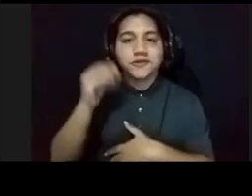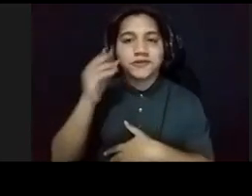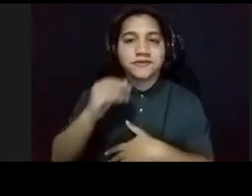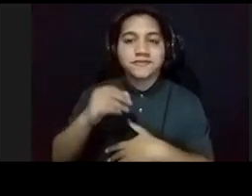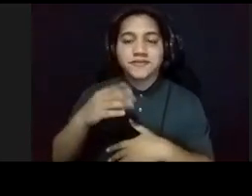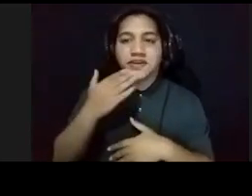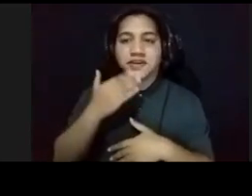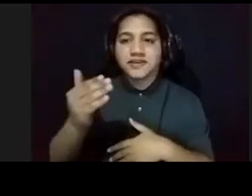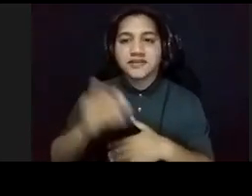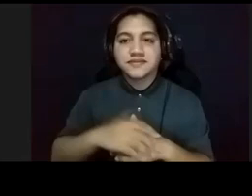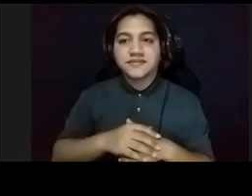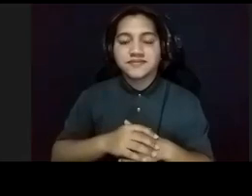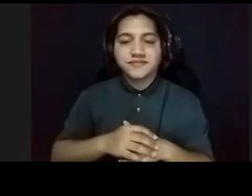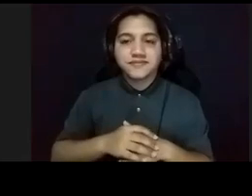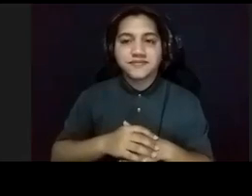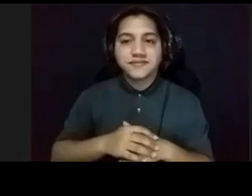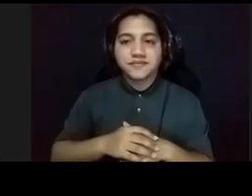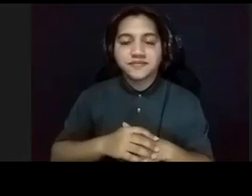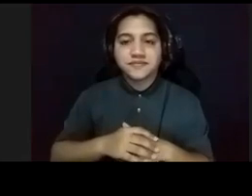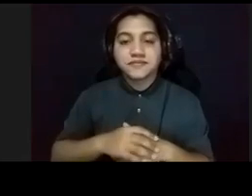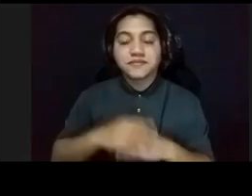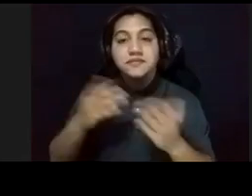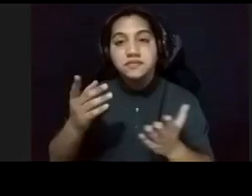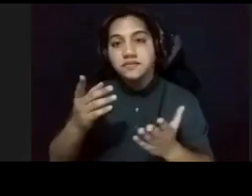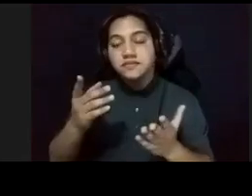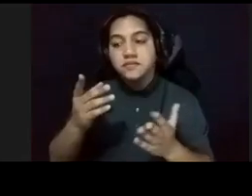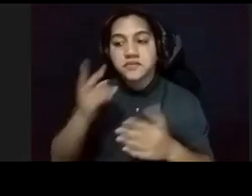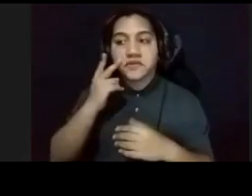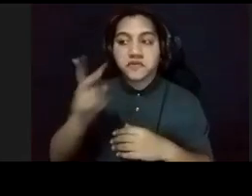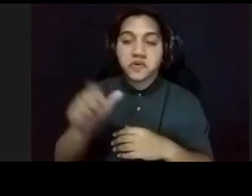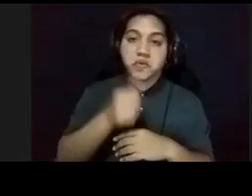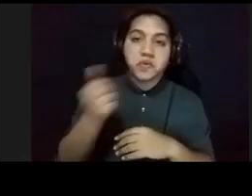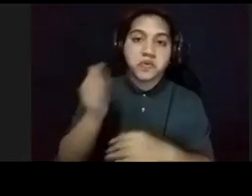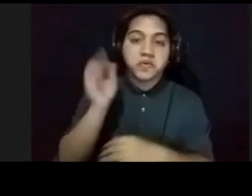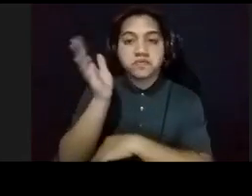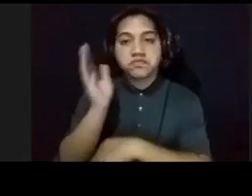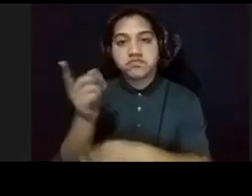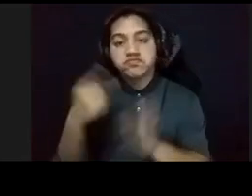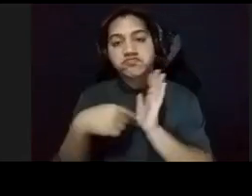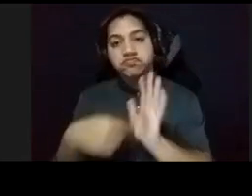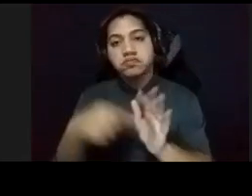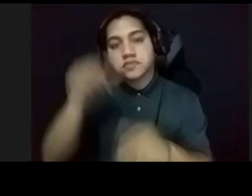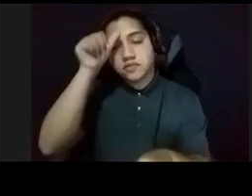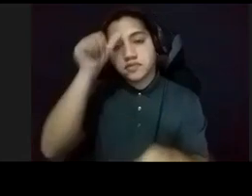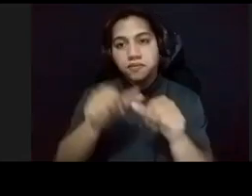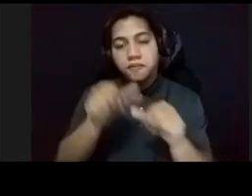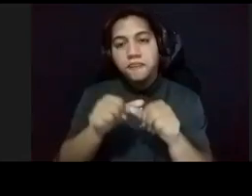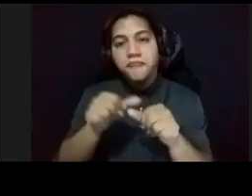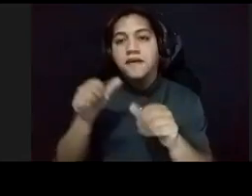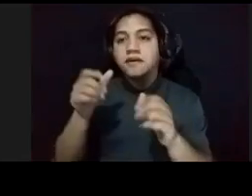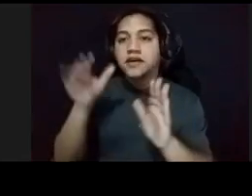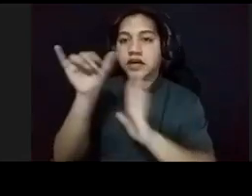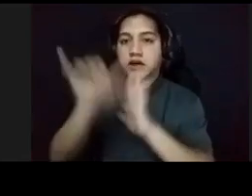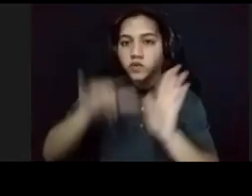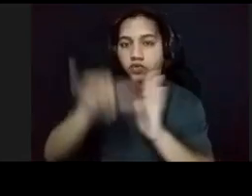Así que, si desean, ver alguna otra, de las charlas, que hemos ofrecido, les recordamos, que están en el canal, de YouTube,